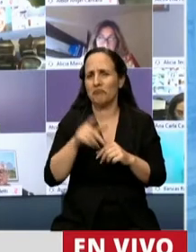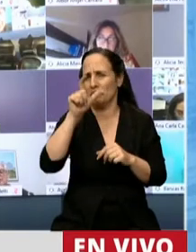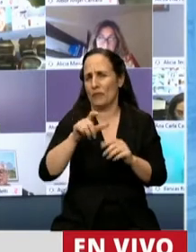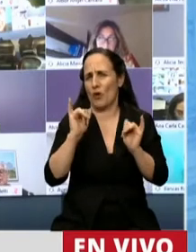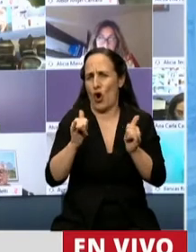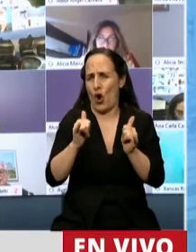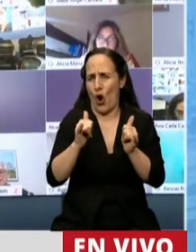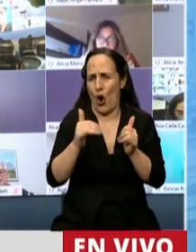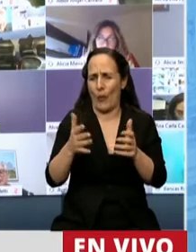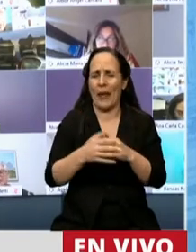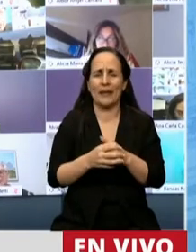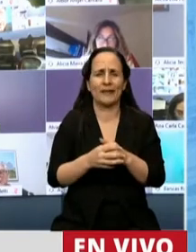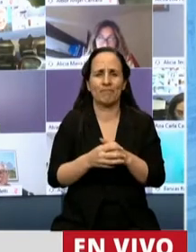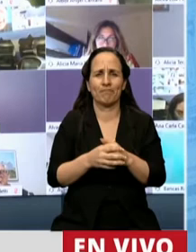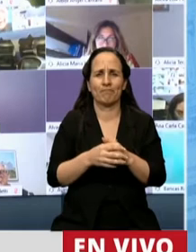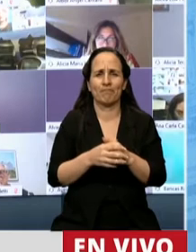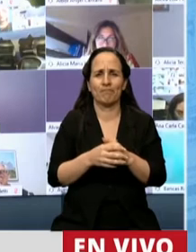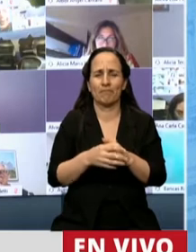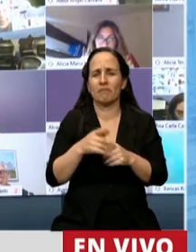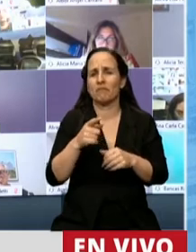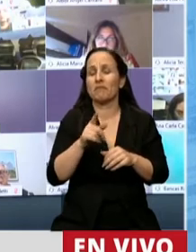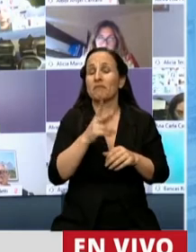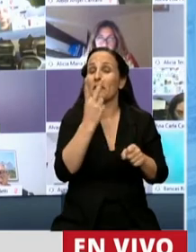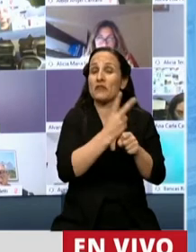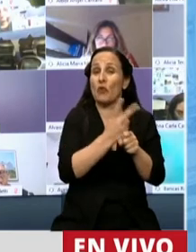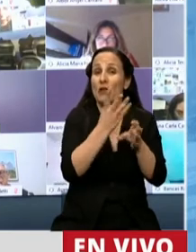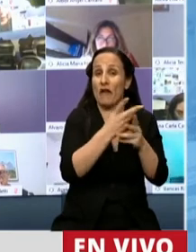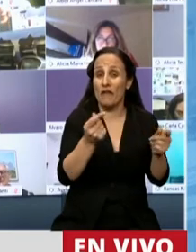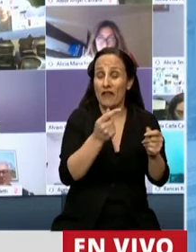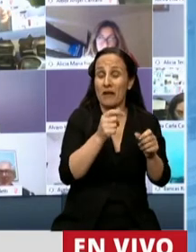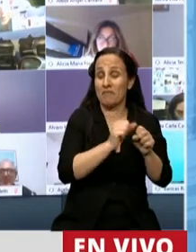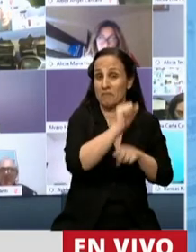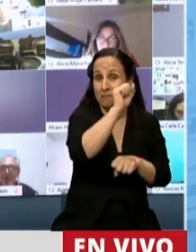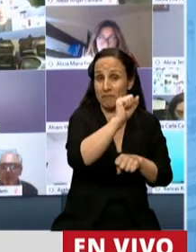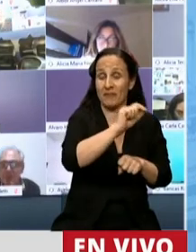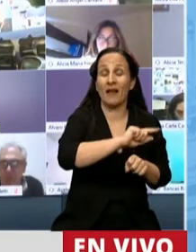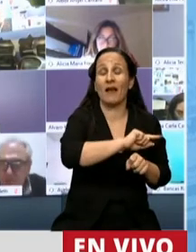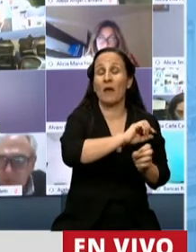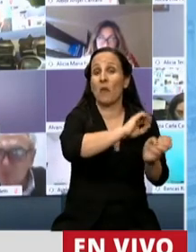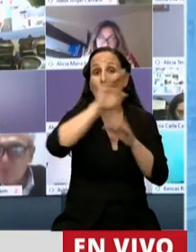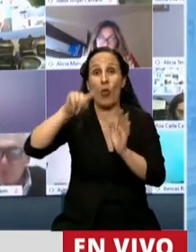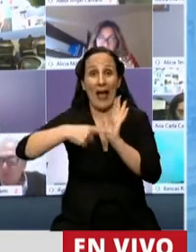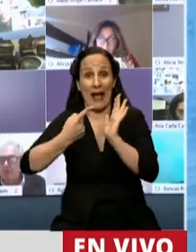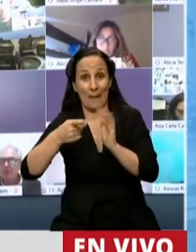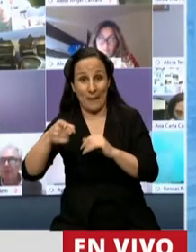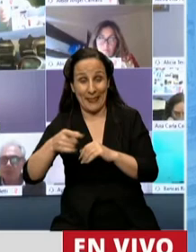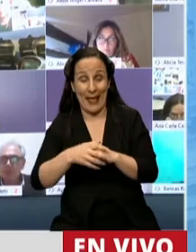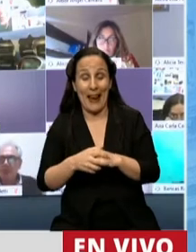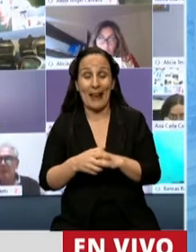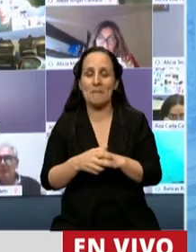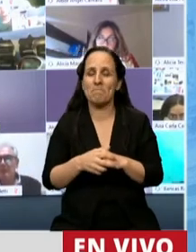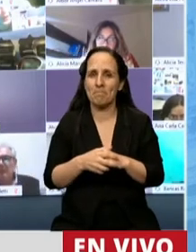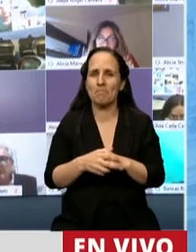nuestro país, se vino a estudiar después de terminar su secundario en la provincia a la capital federal y allí